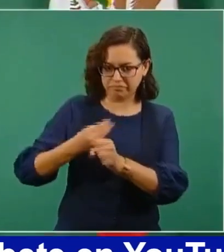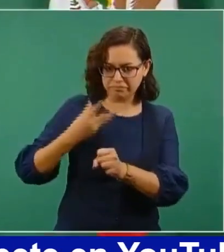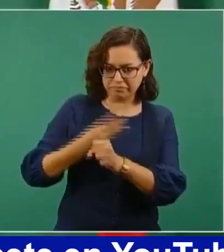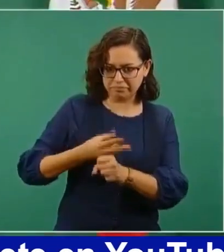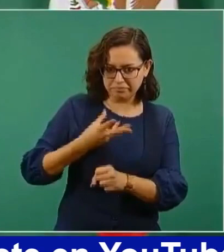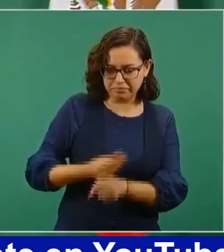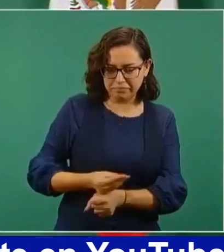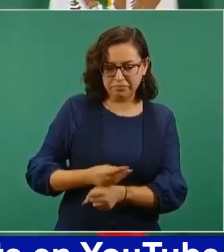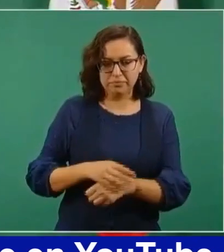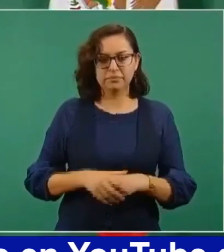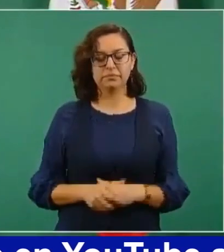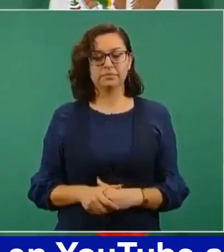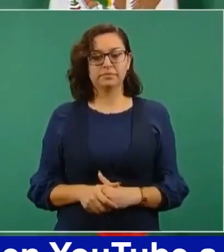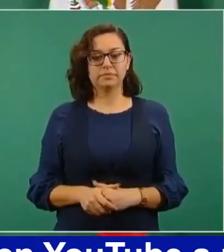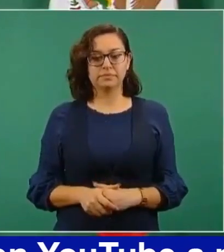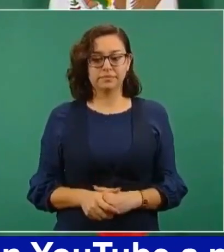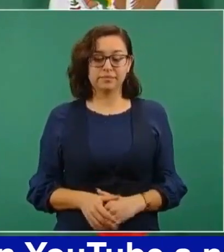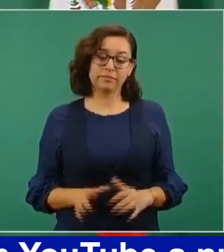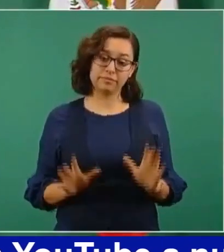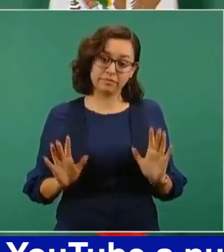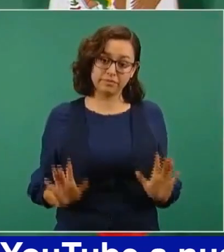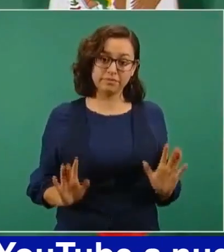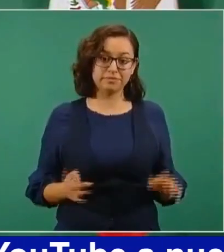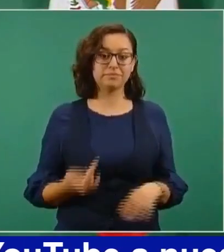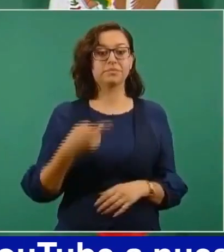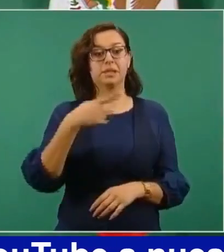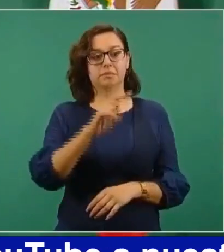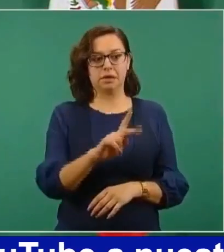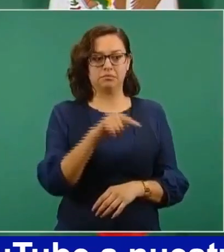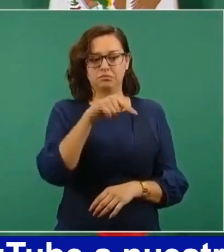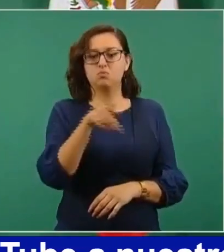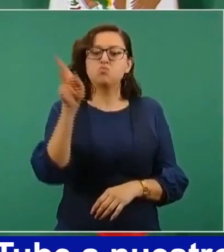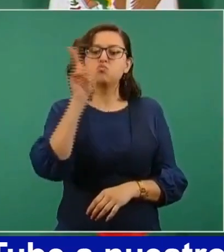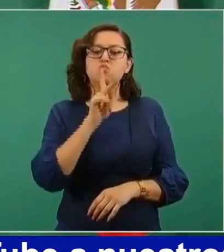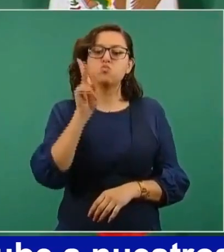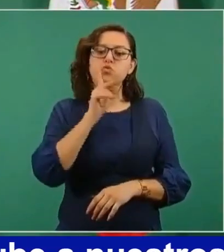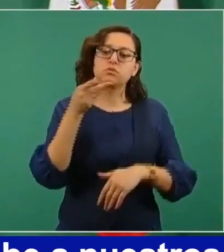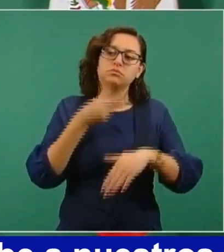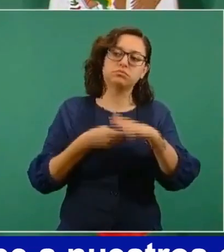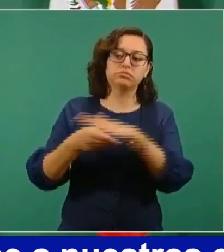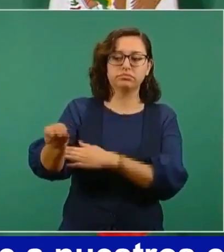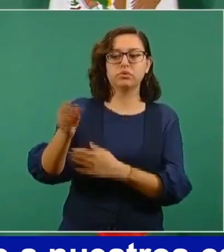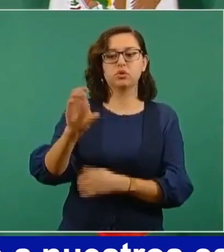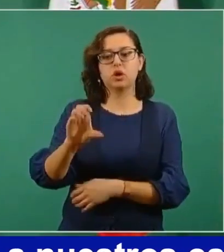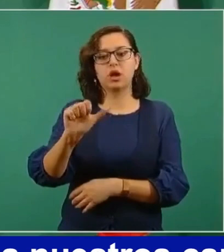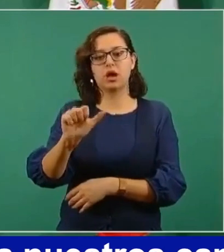Pero esto lo tiene que revisar la Judicatura.